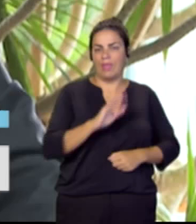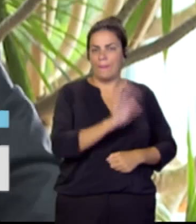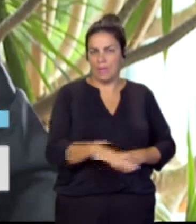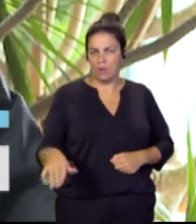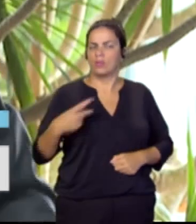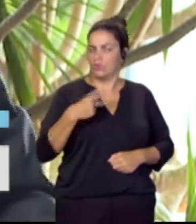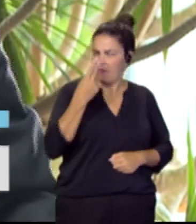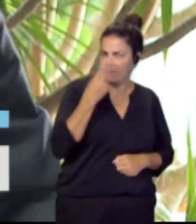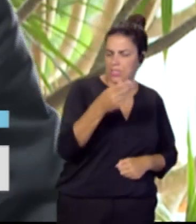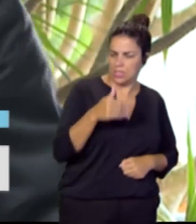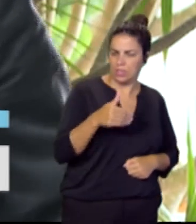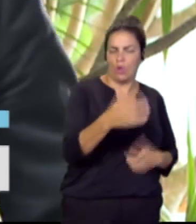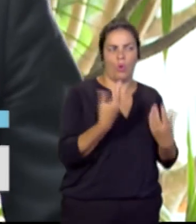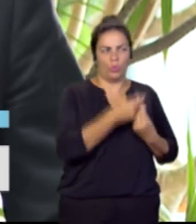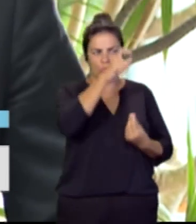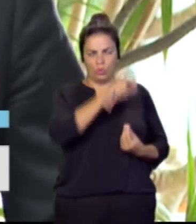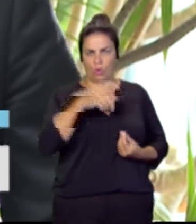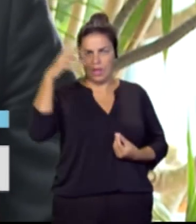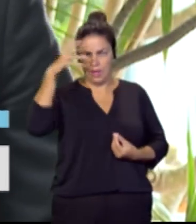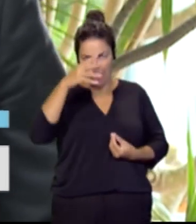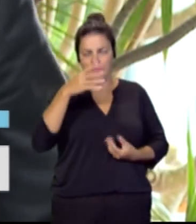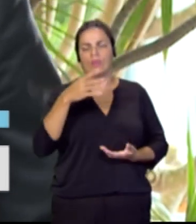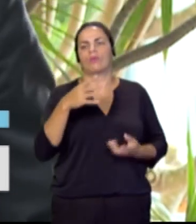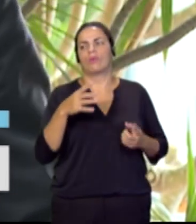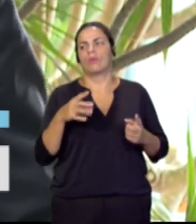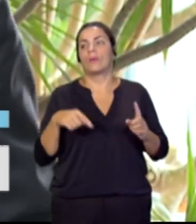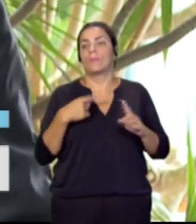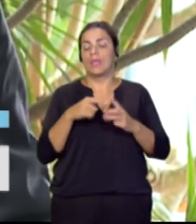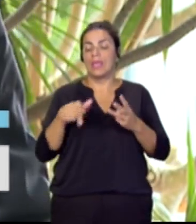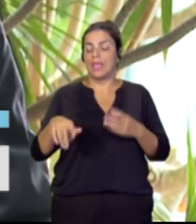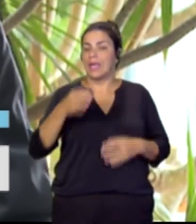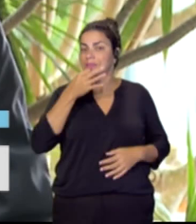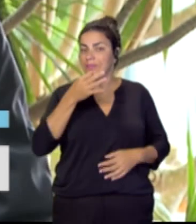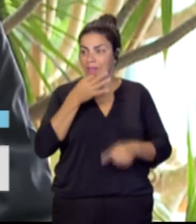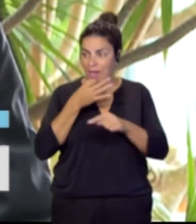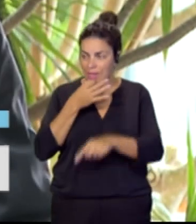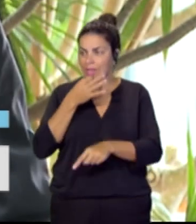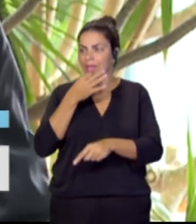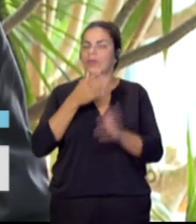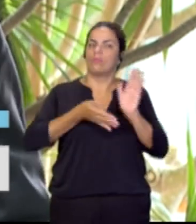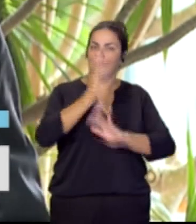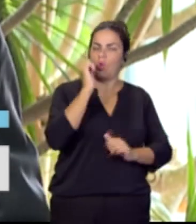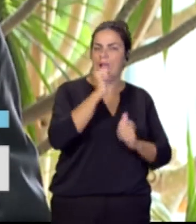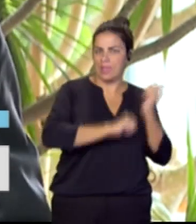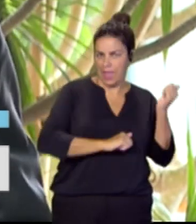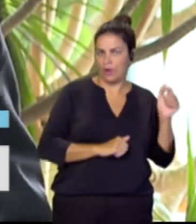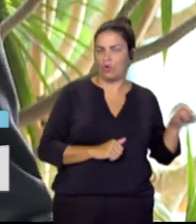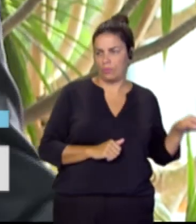con el presidente Clavijo. Y esta tarde iré a la isla del Hierro,